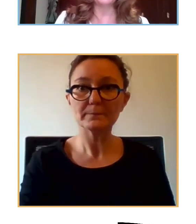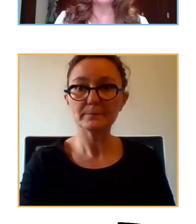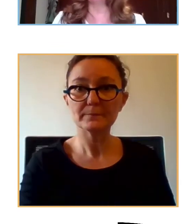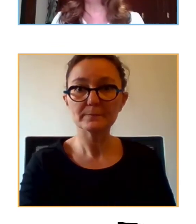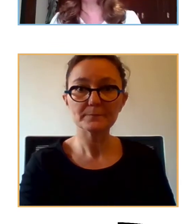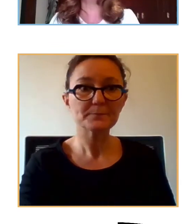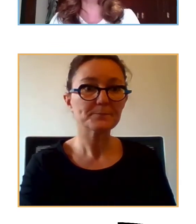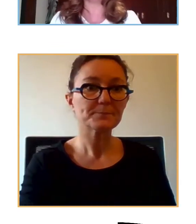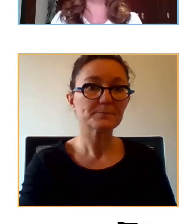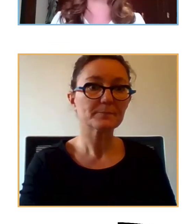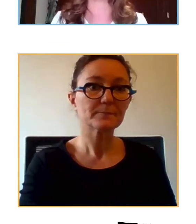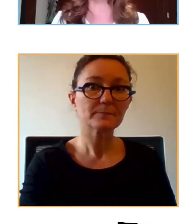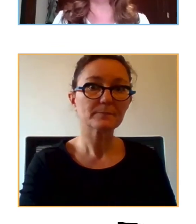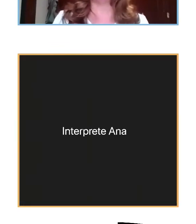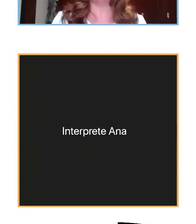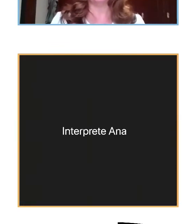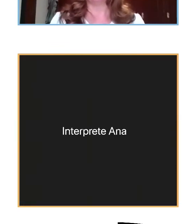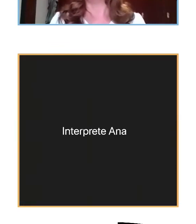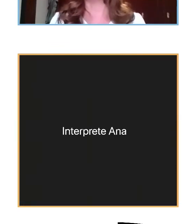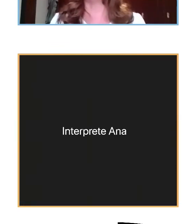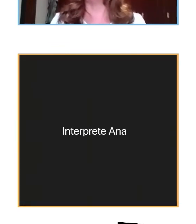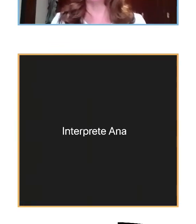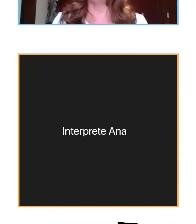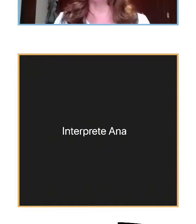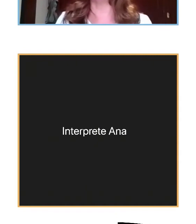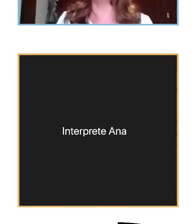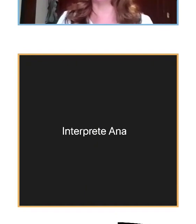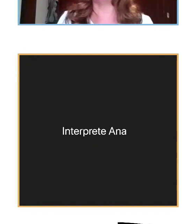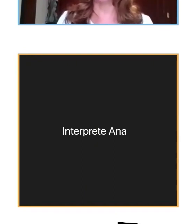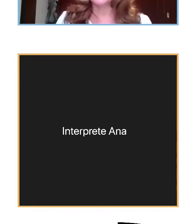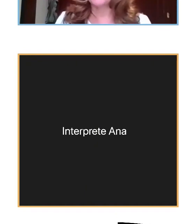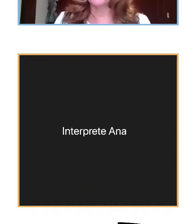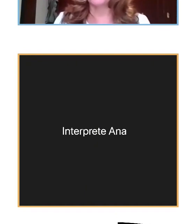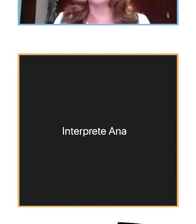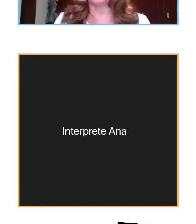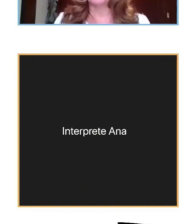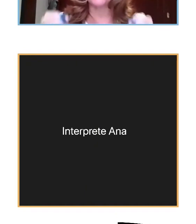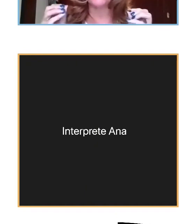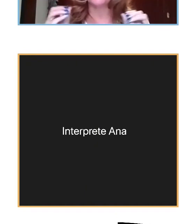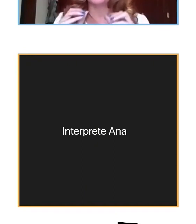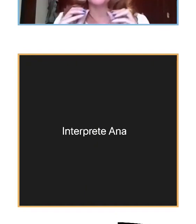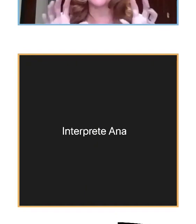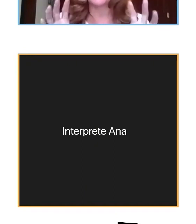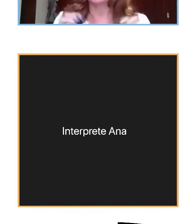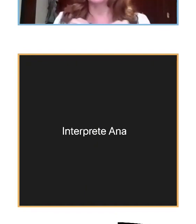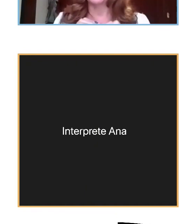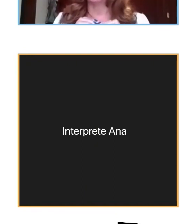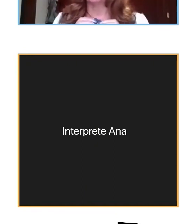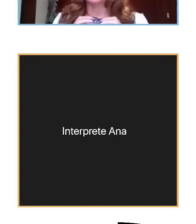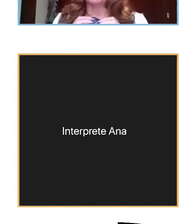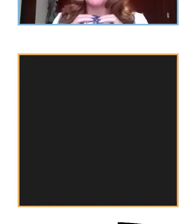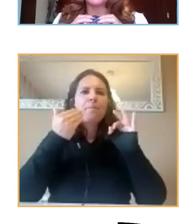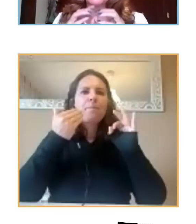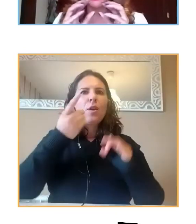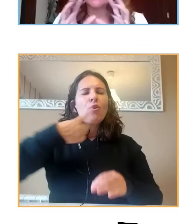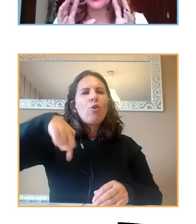La intervención individual que estamos haciendo pasa fundamentalmente por prestar atención, o hemos tenido como que ponernos